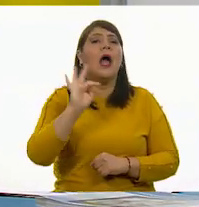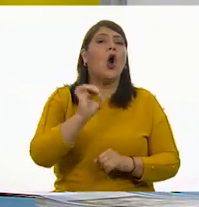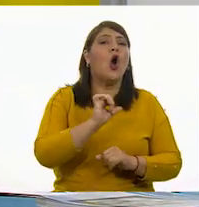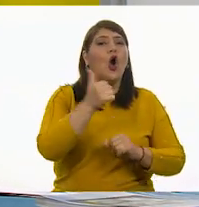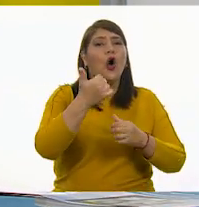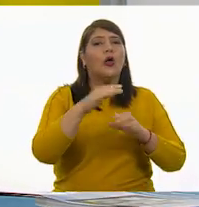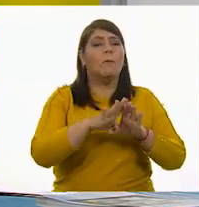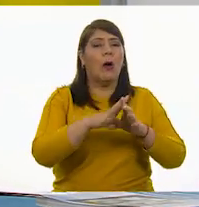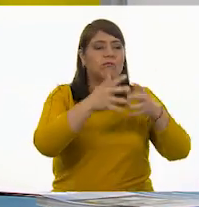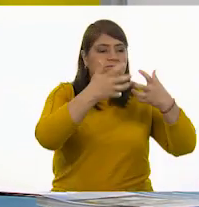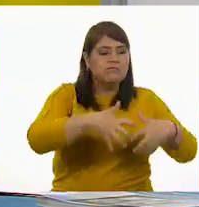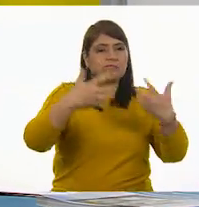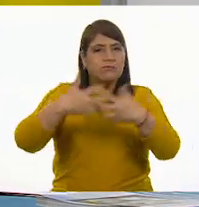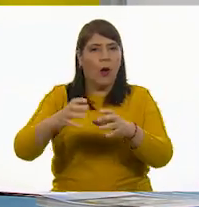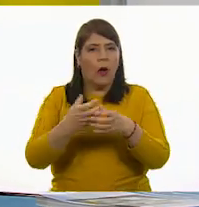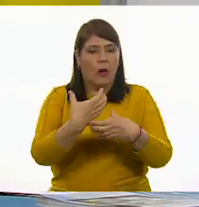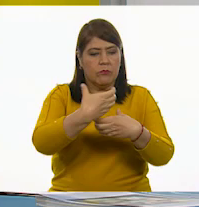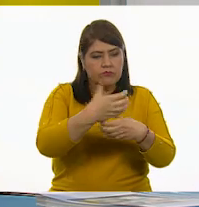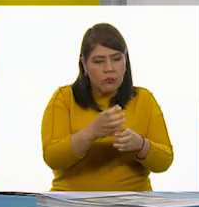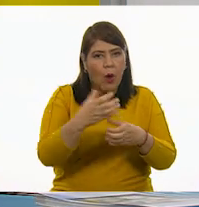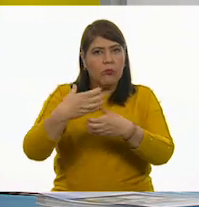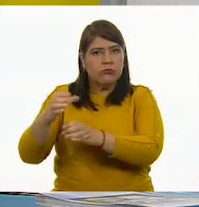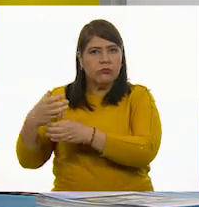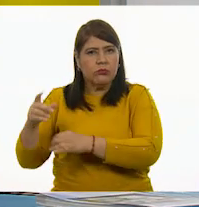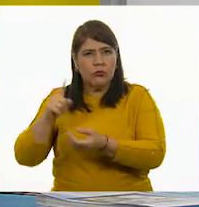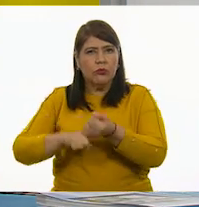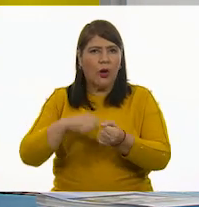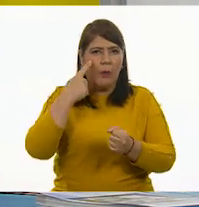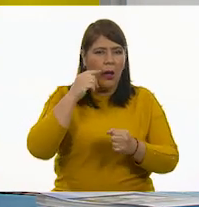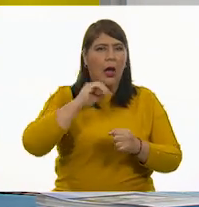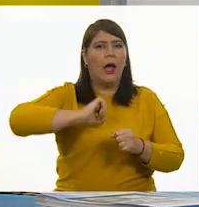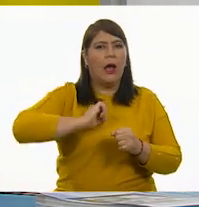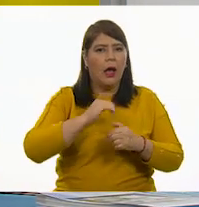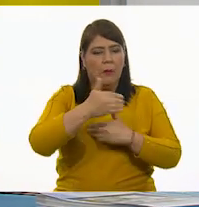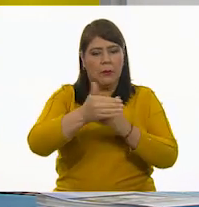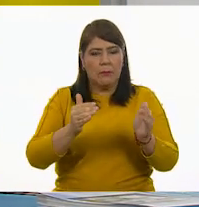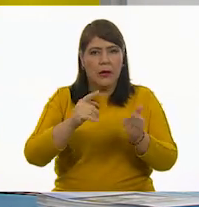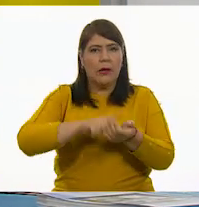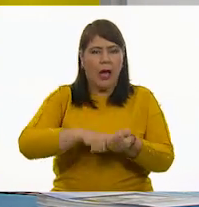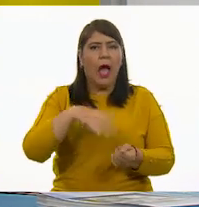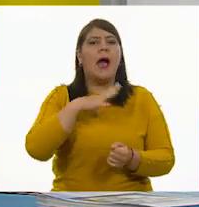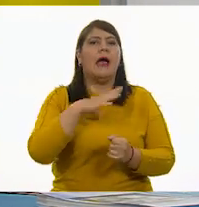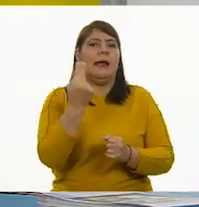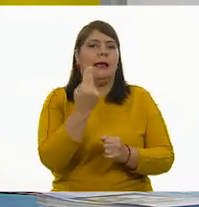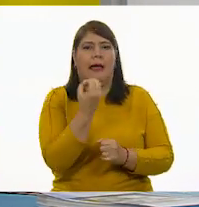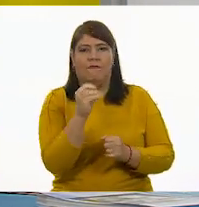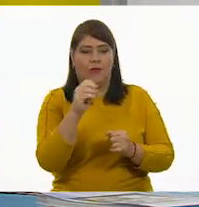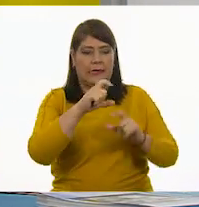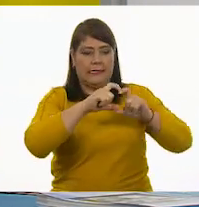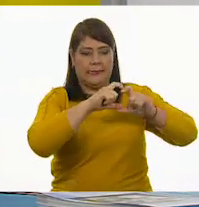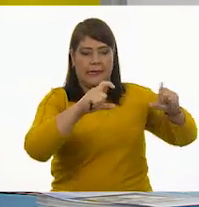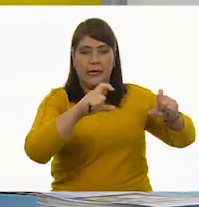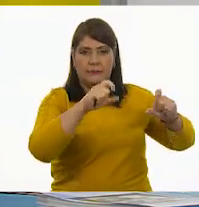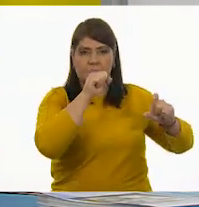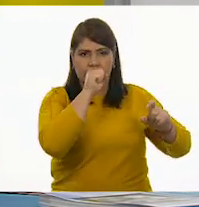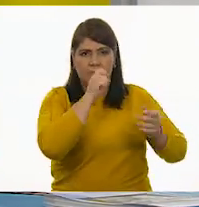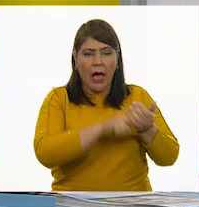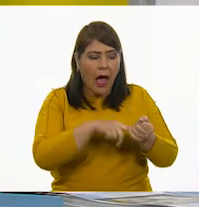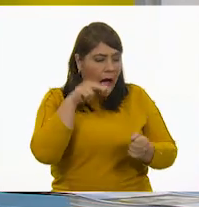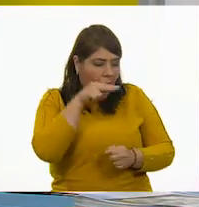empacados, envasados, deben llevar ciertos tipos de etiquetas que hoy vamos a reconocer. ¿De acuerdo?